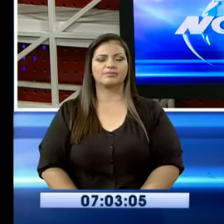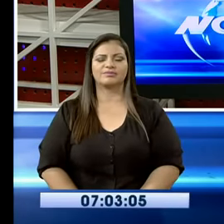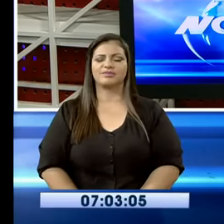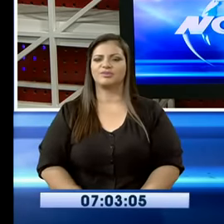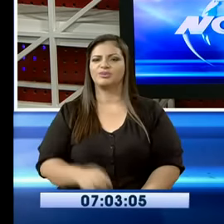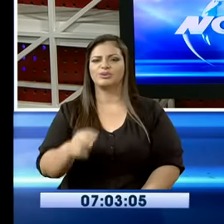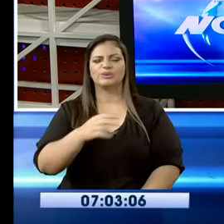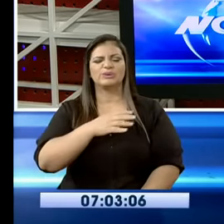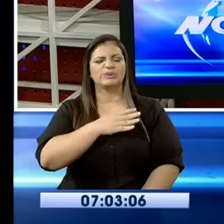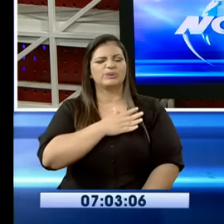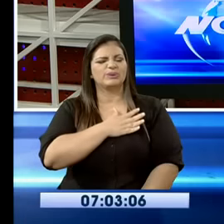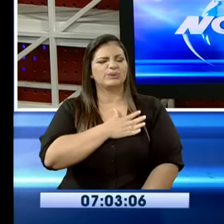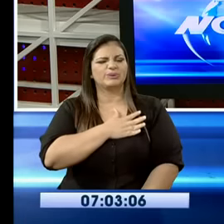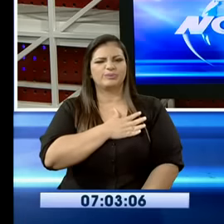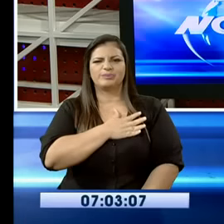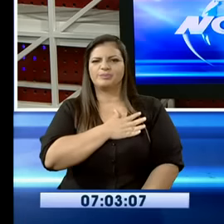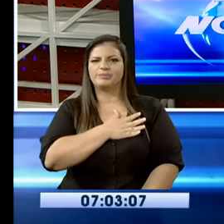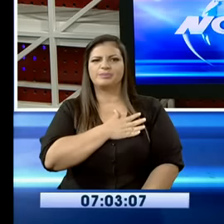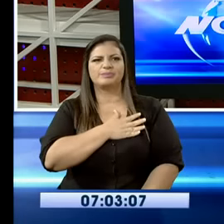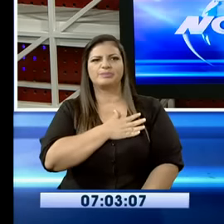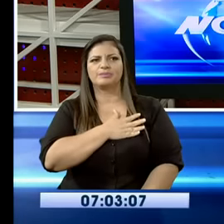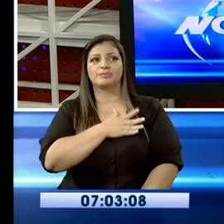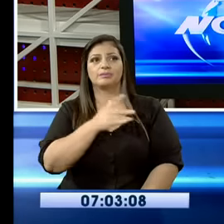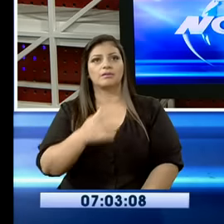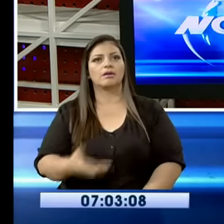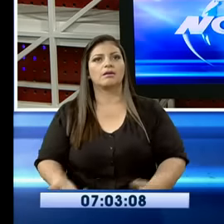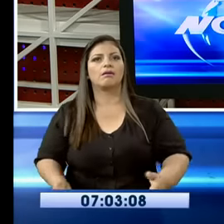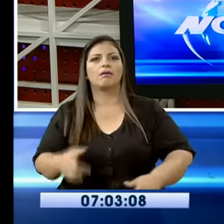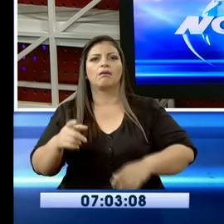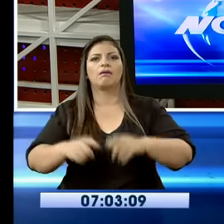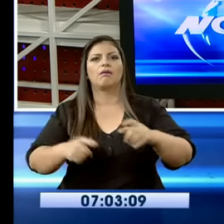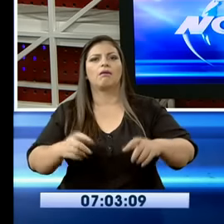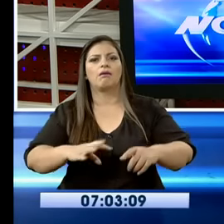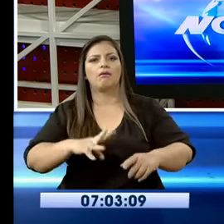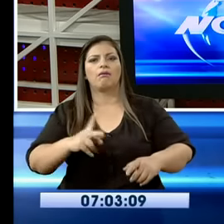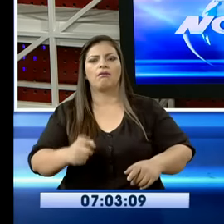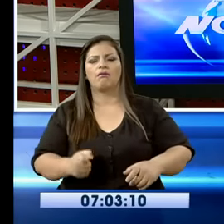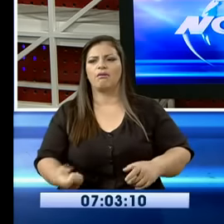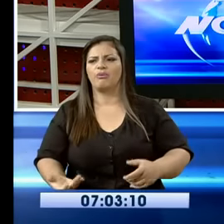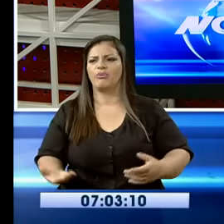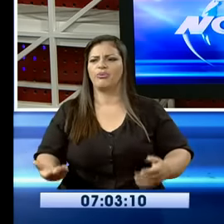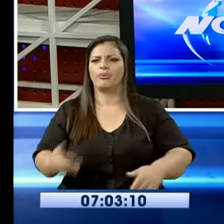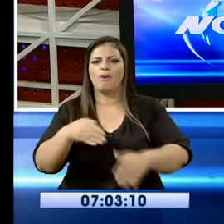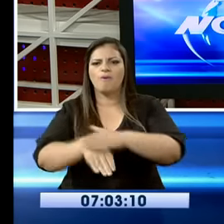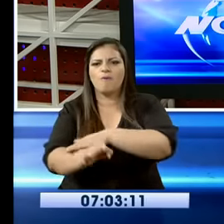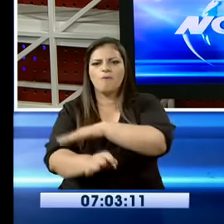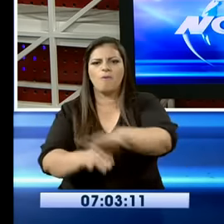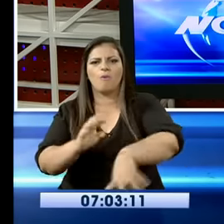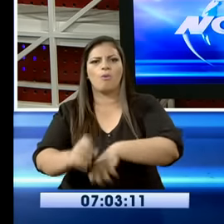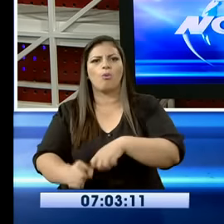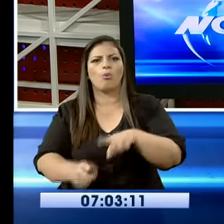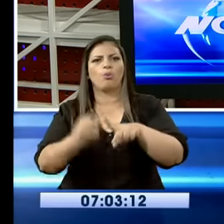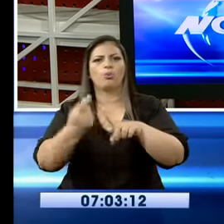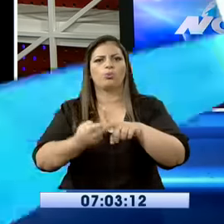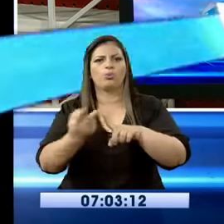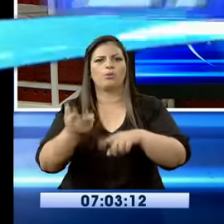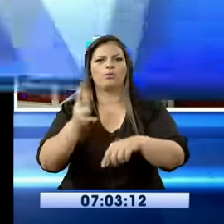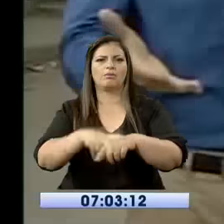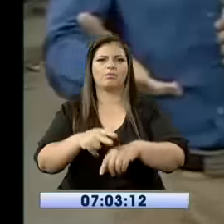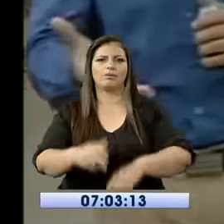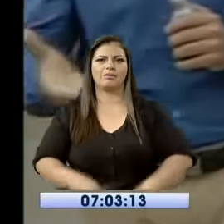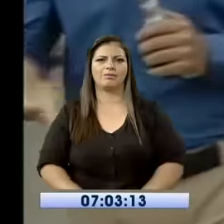Completamente indignado con lo que ha sucedido. claro. La delincuencia no tiene límites, Hugo, Luisa y amigos televidentes. ¿Cómo es posible